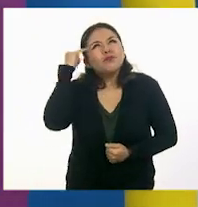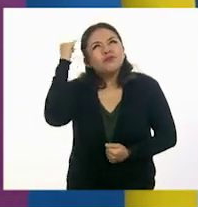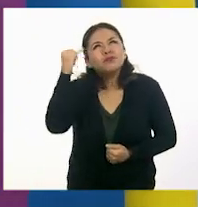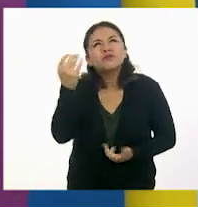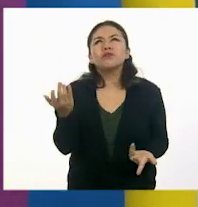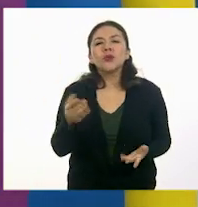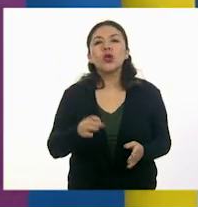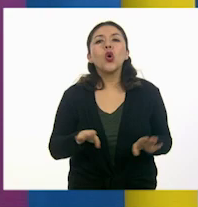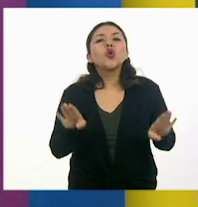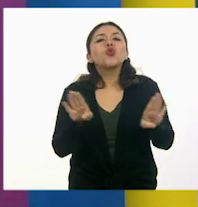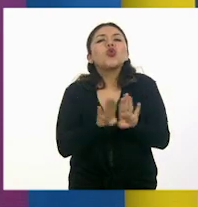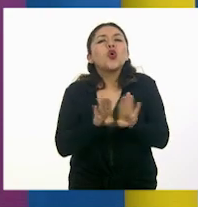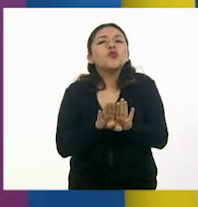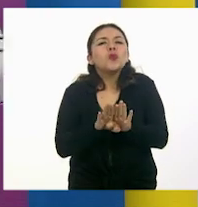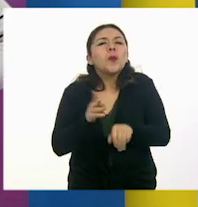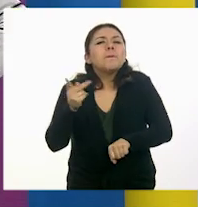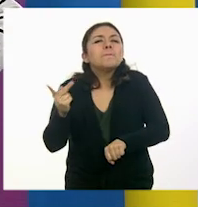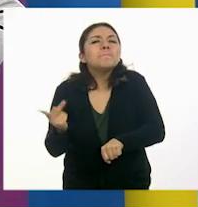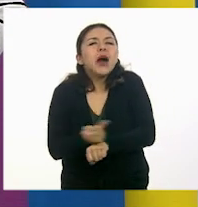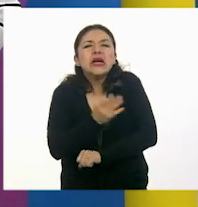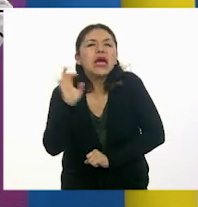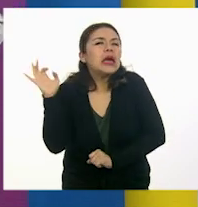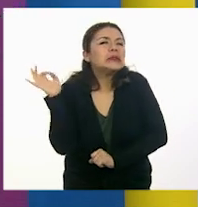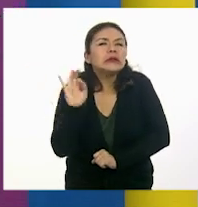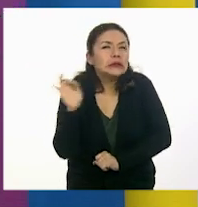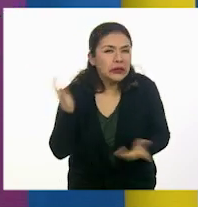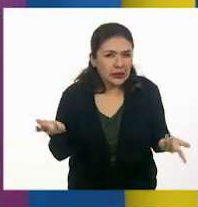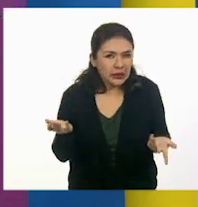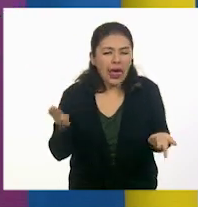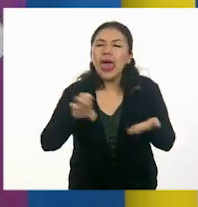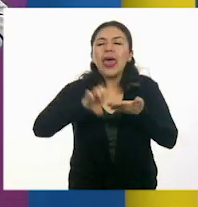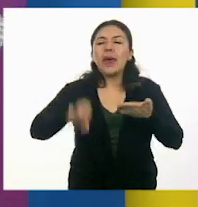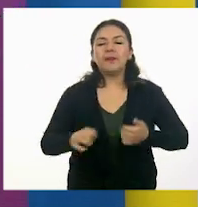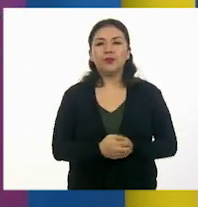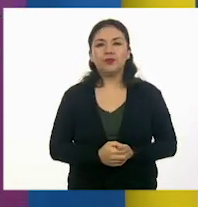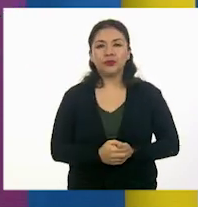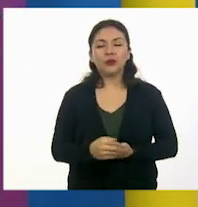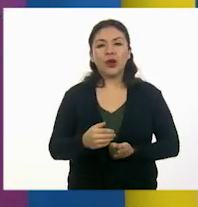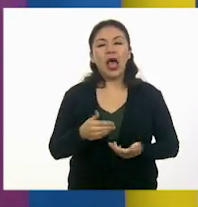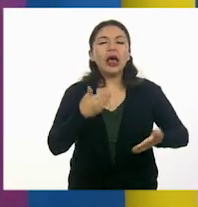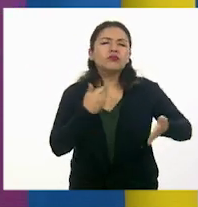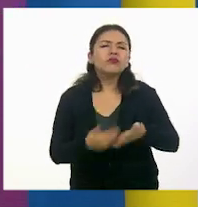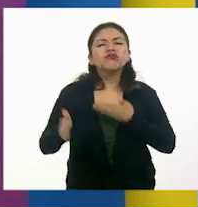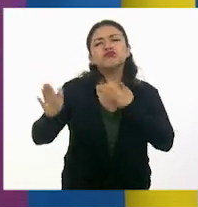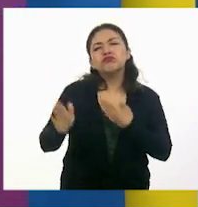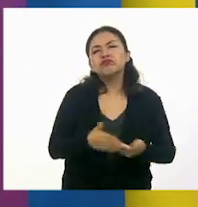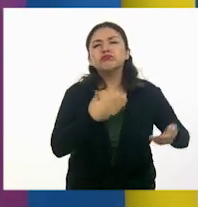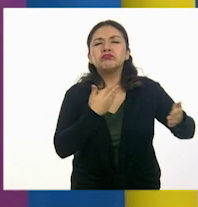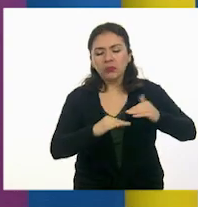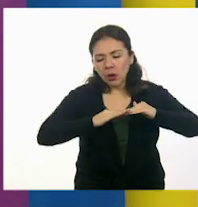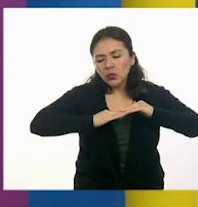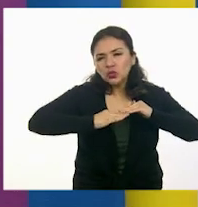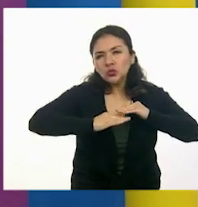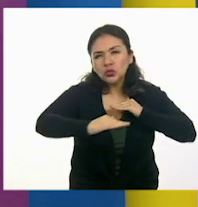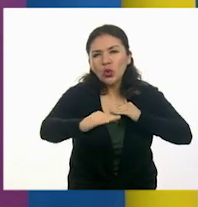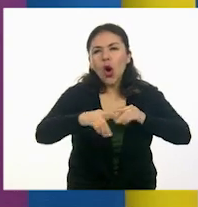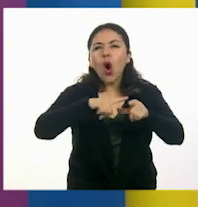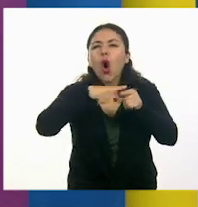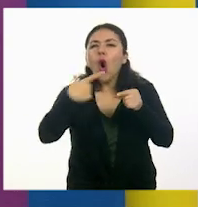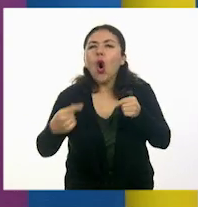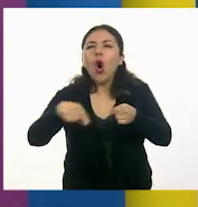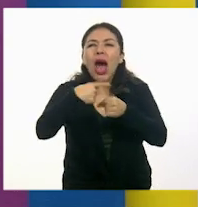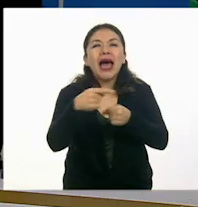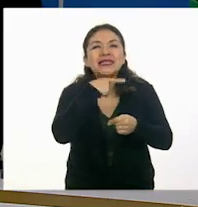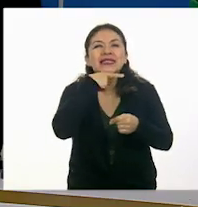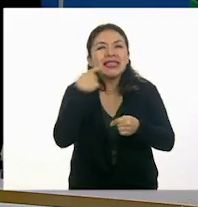pregunta, ¿cómo sería si, por ejemplo, camináramos sobre una superficie de hojas secas?